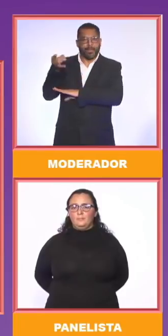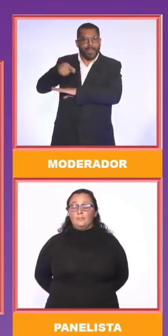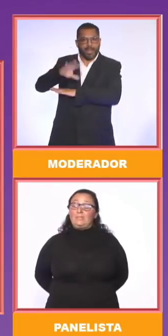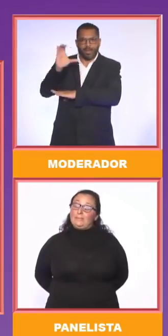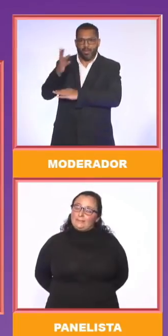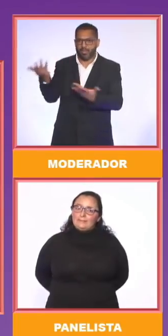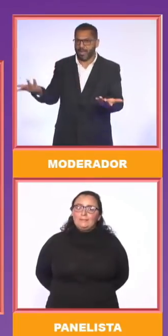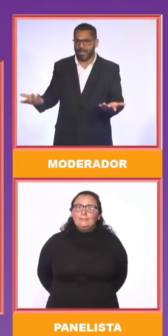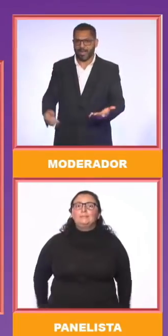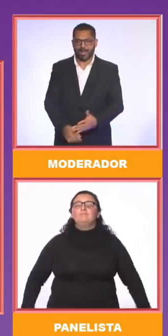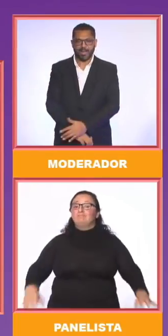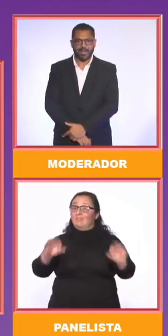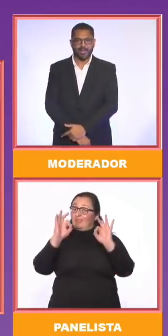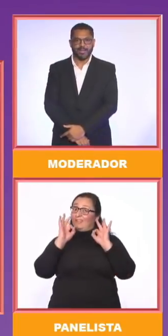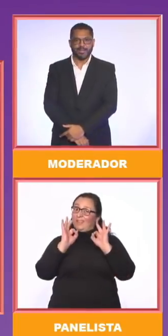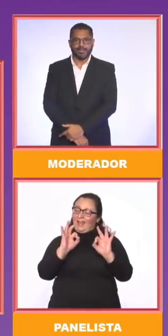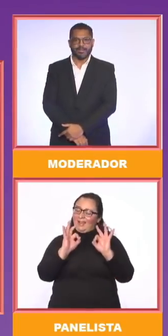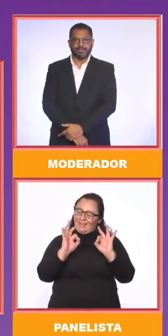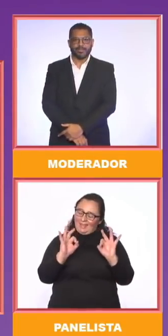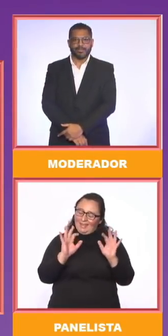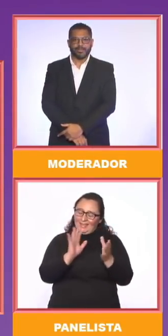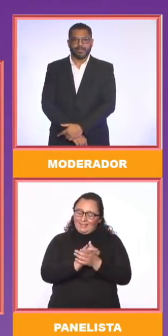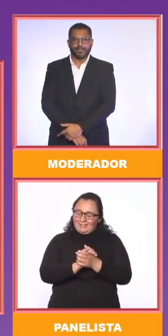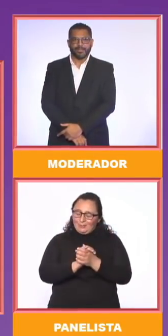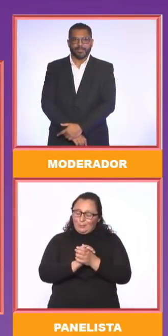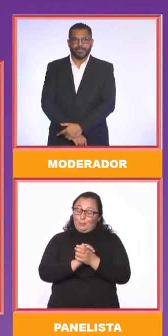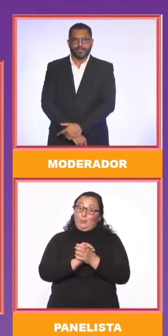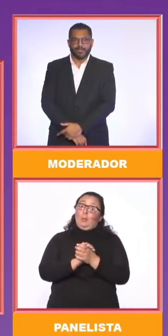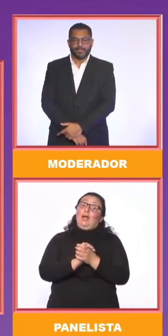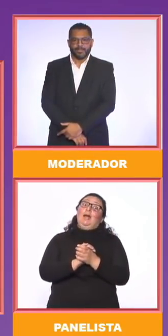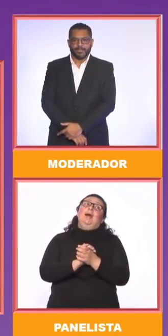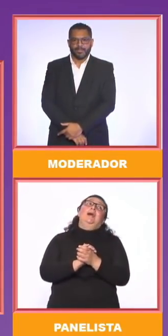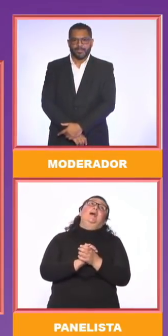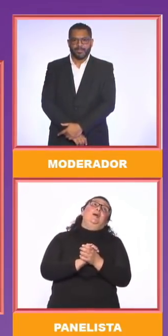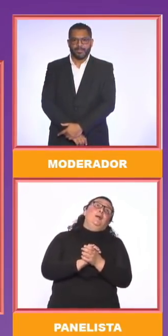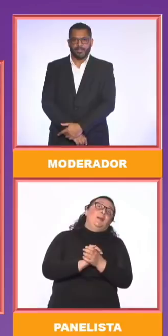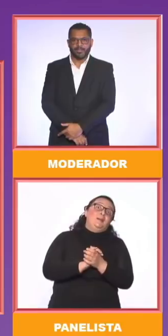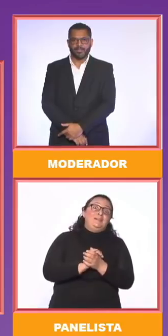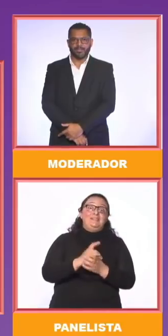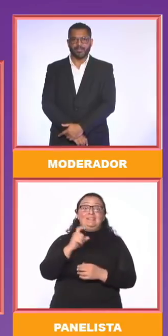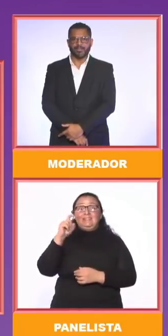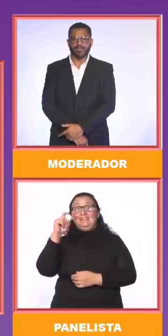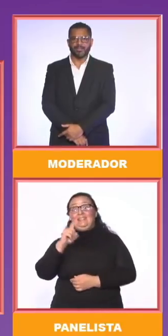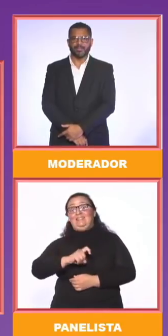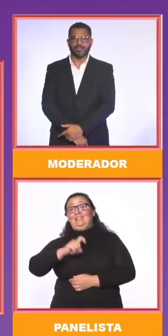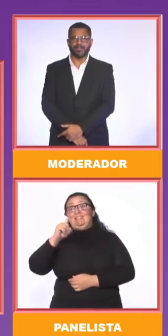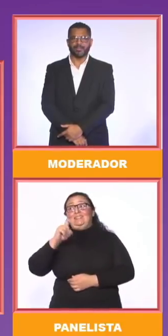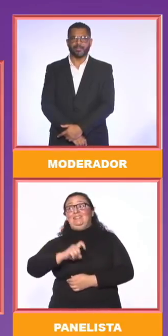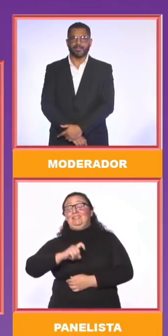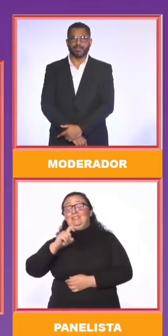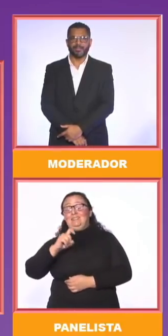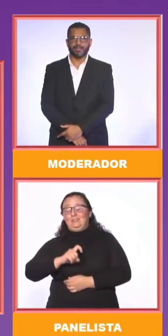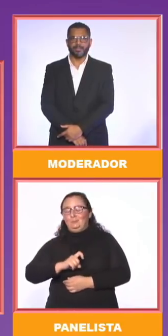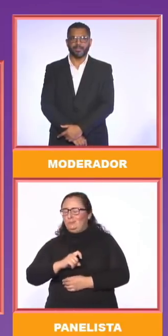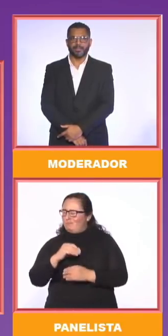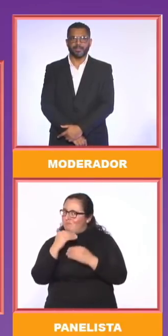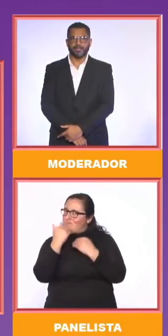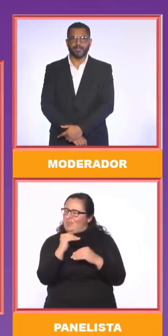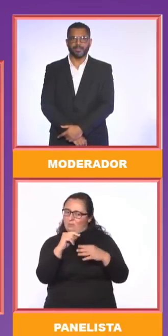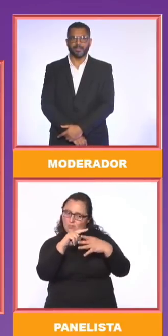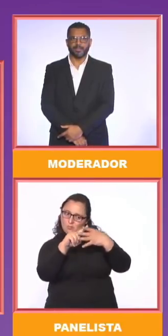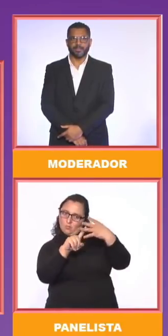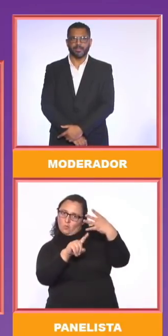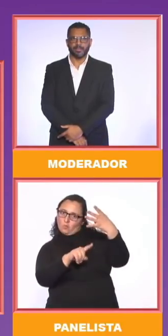calidad habría que abordar mínimo, mínimo, unas cuatro variables para poderla